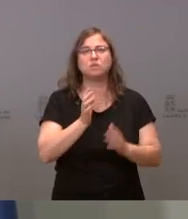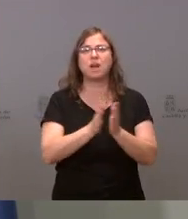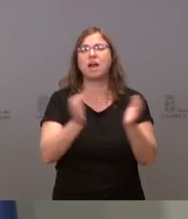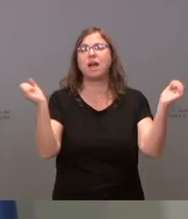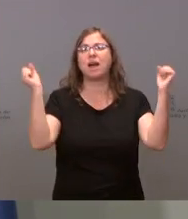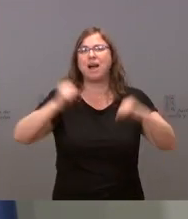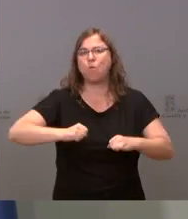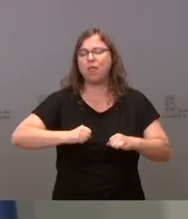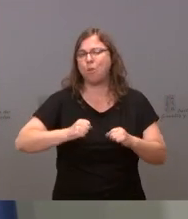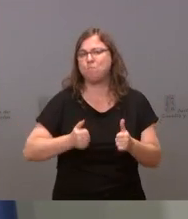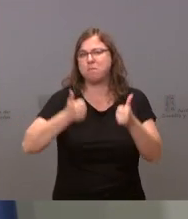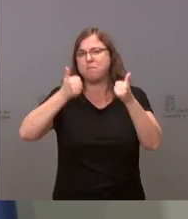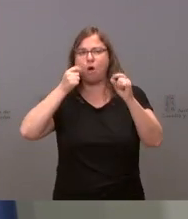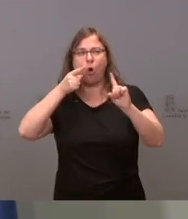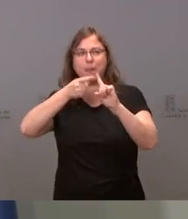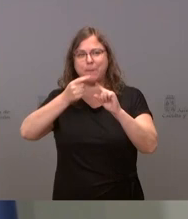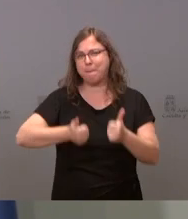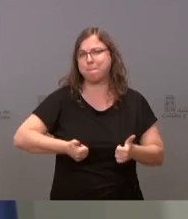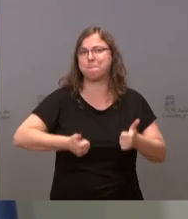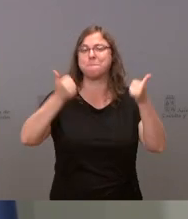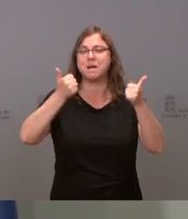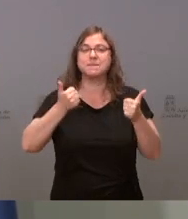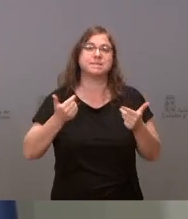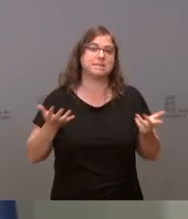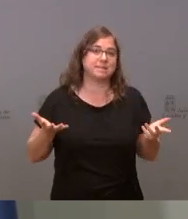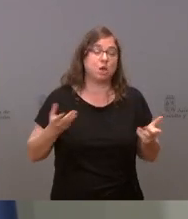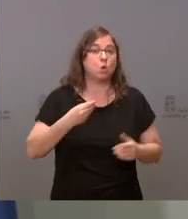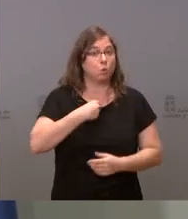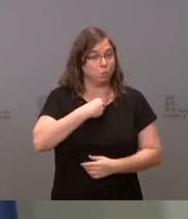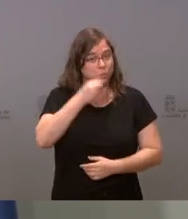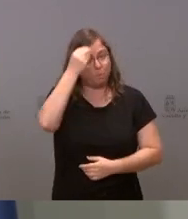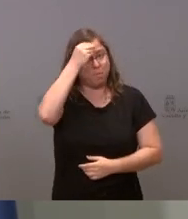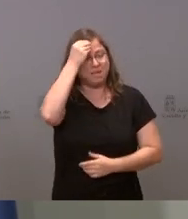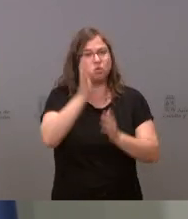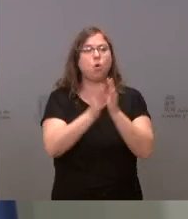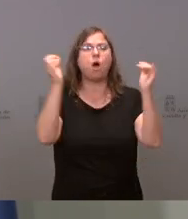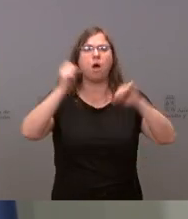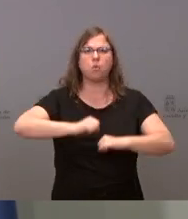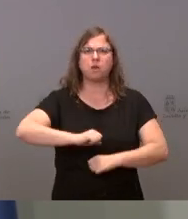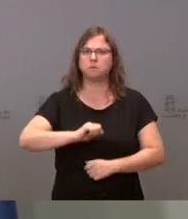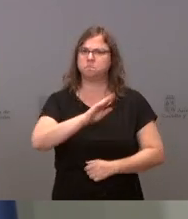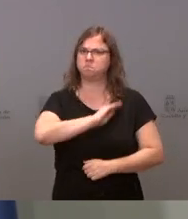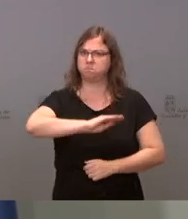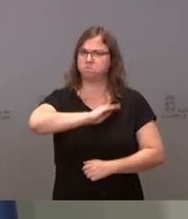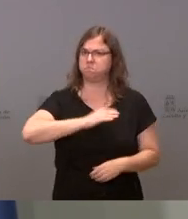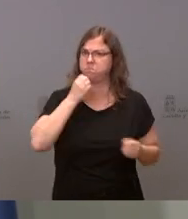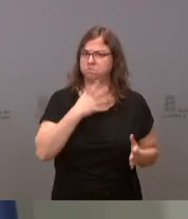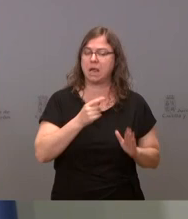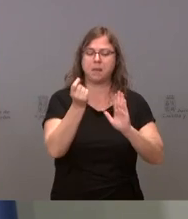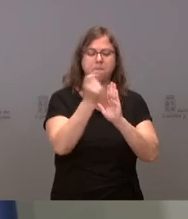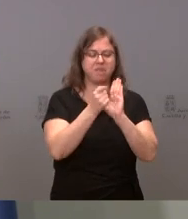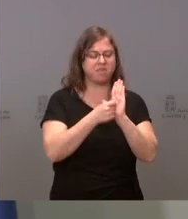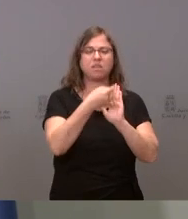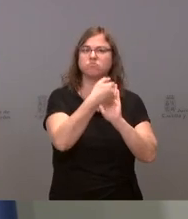más ambicioso. Bueno, yo creo que el acuerdo es bastante ambicioso y yo creo que las medidas que aprobamos hoy son medidas muy